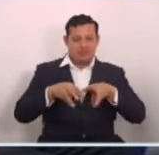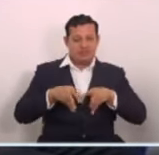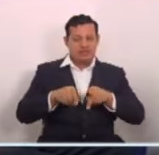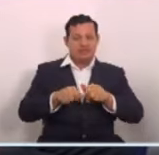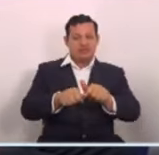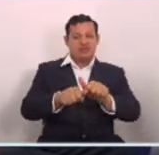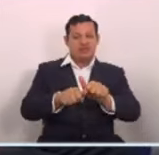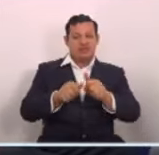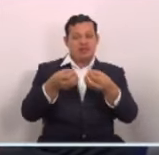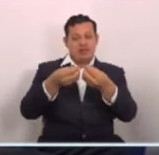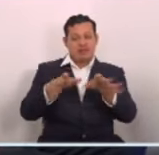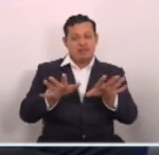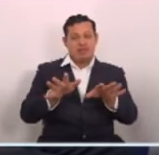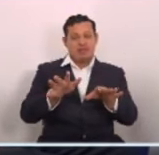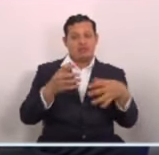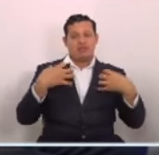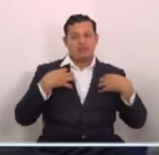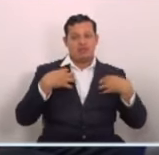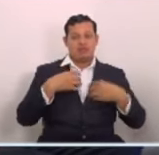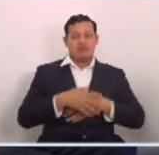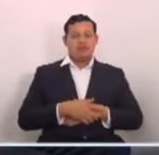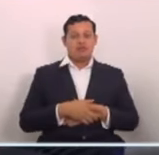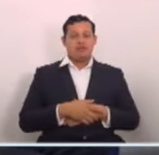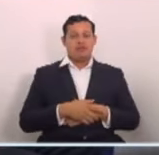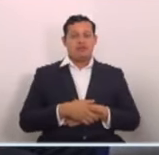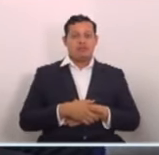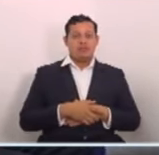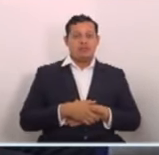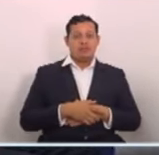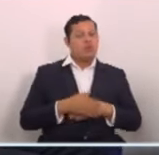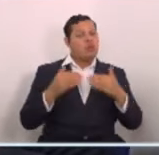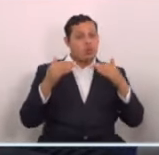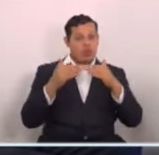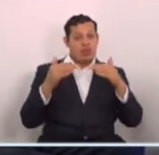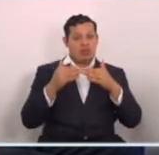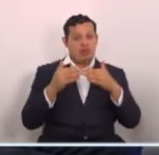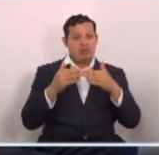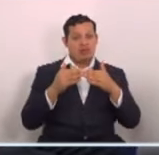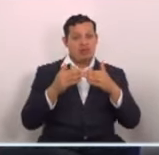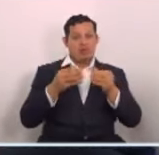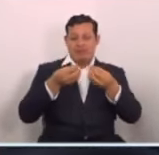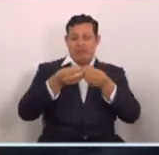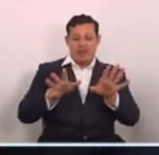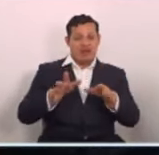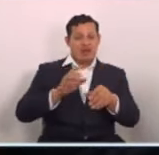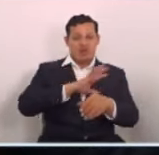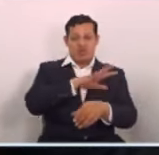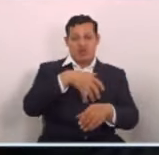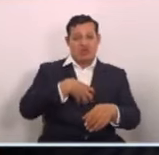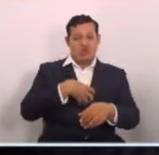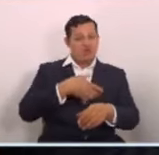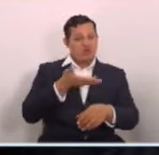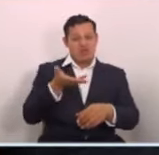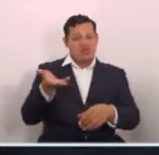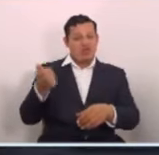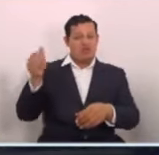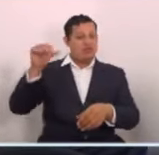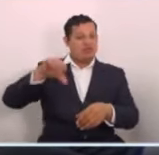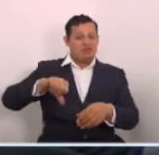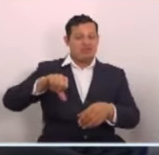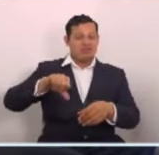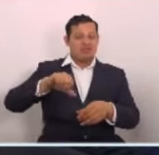y pérdidas humanas. Y obviamente materiales por proporciones devastadoras.